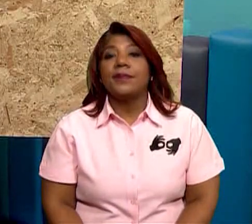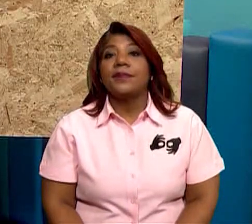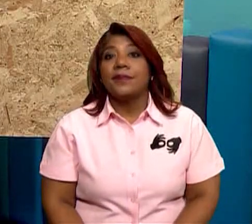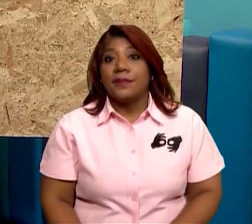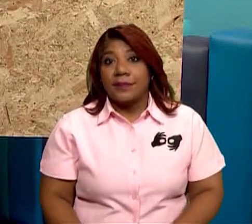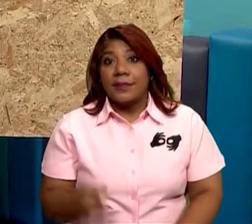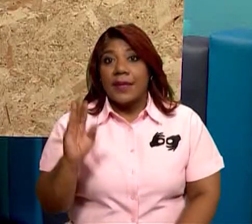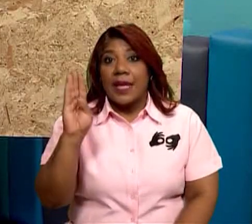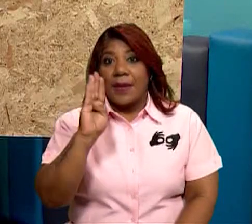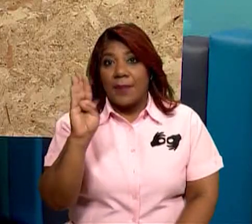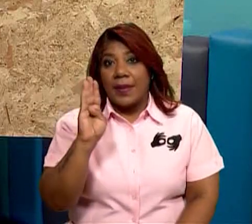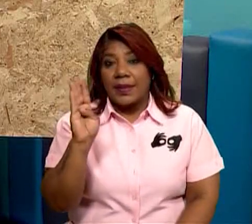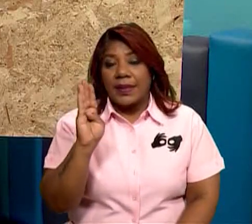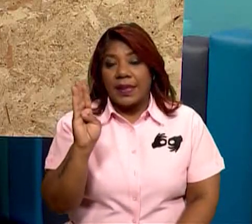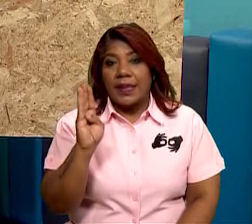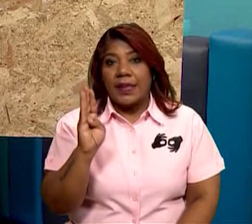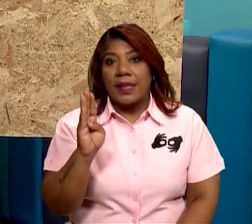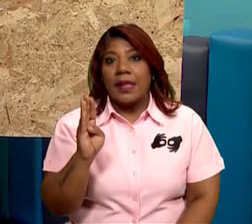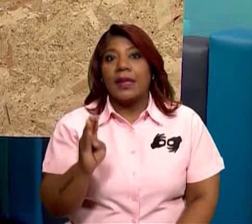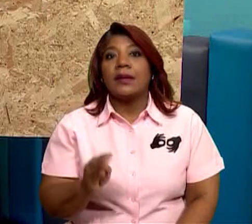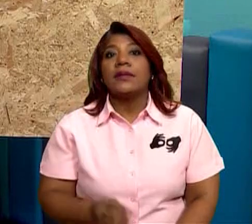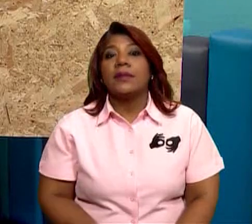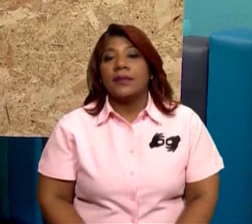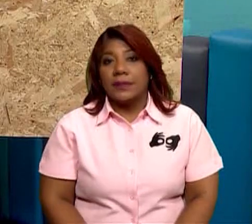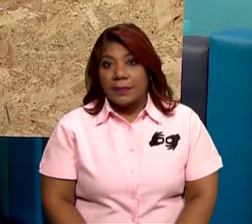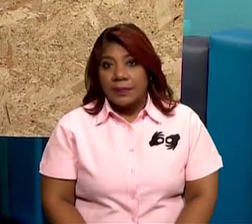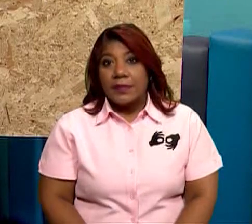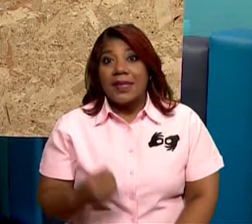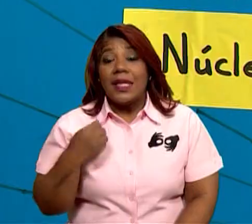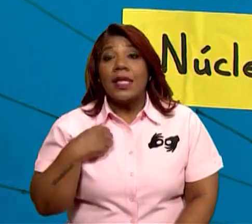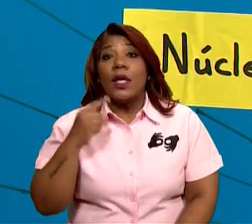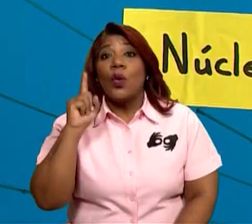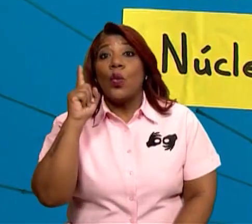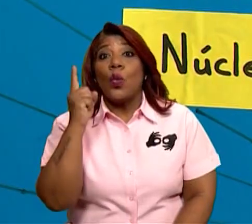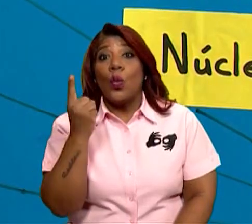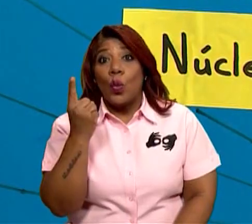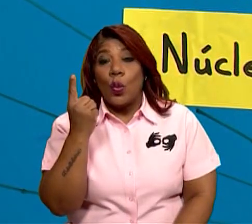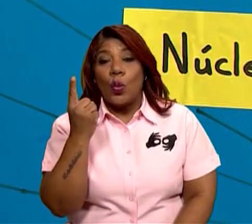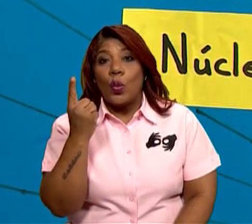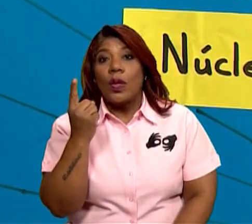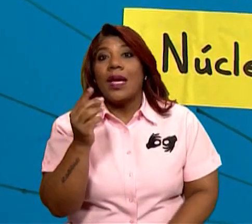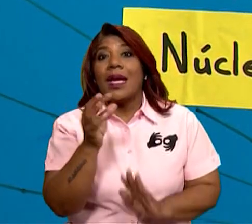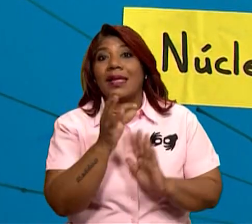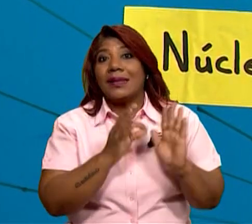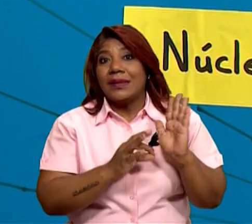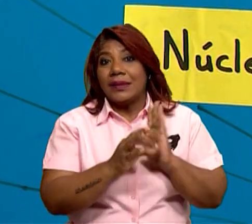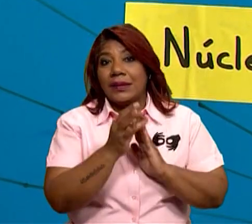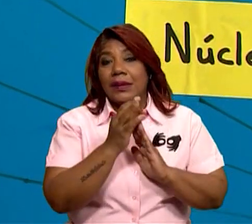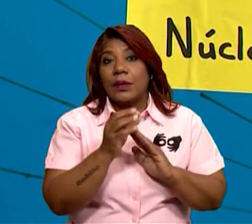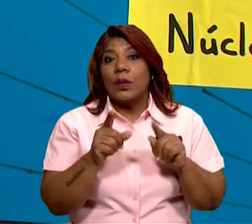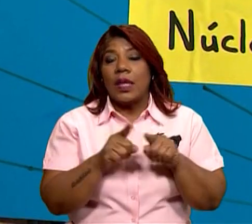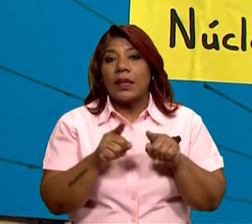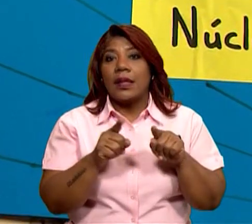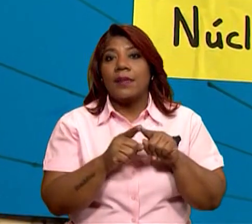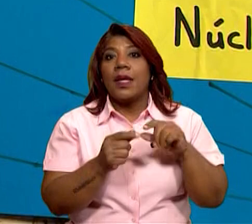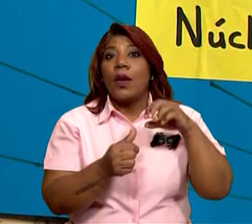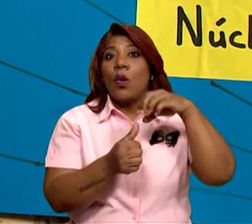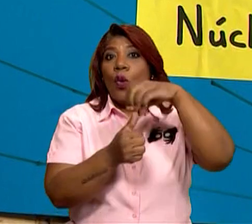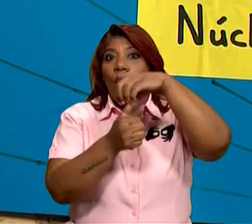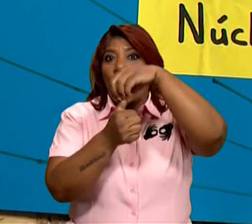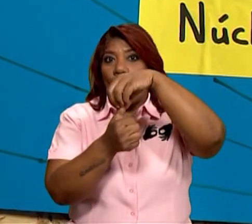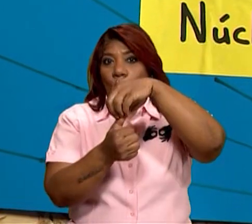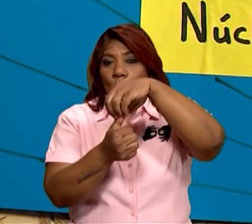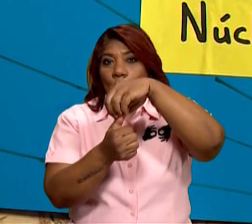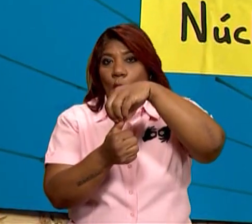bacterias y también son los hongos. Ahora vamos a ver cuáles son esos